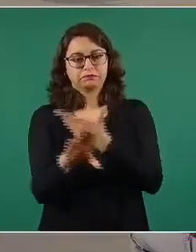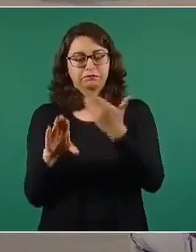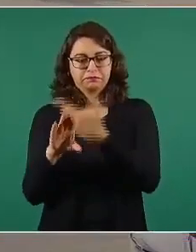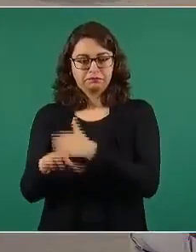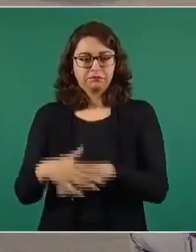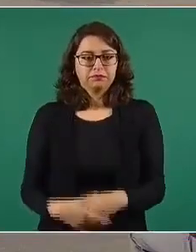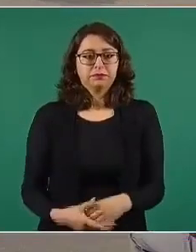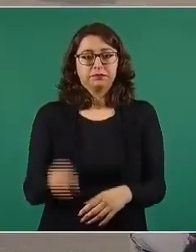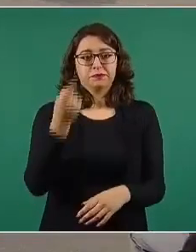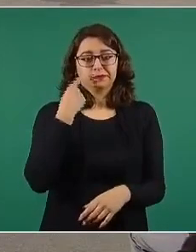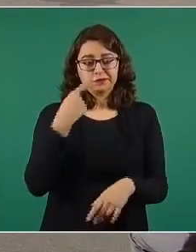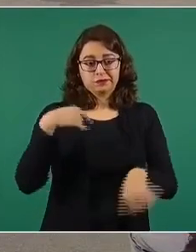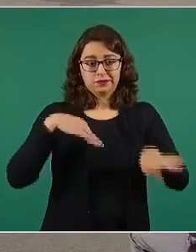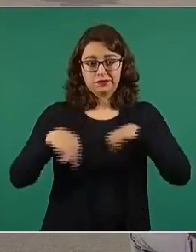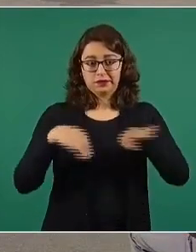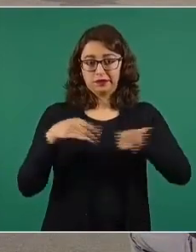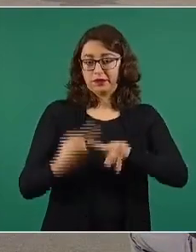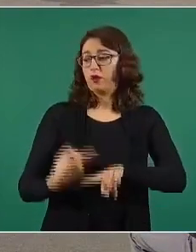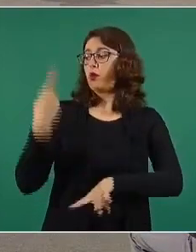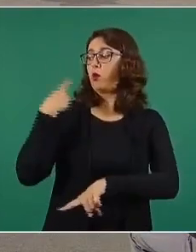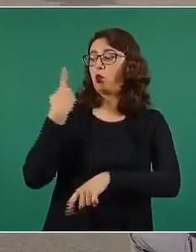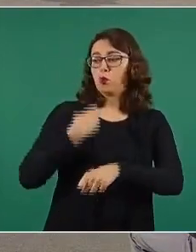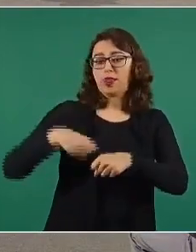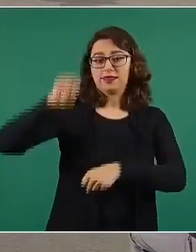pasada.